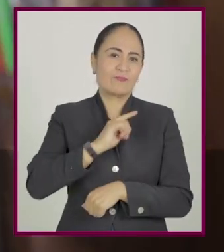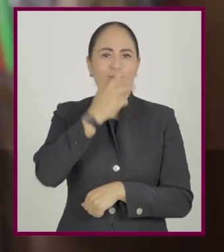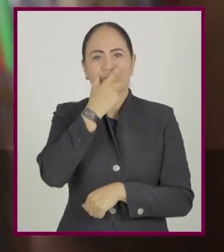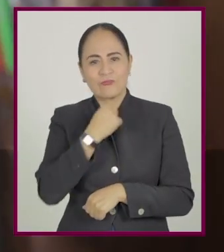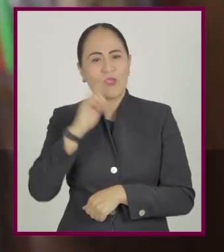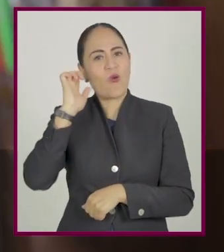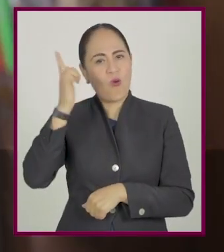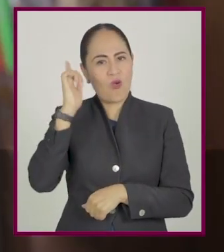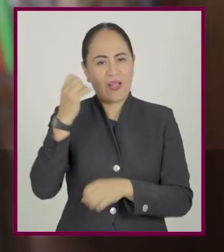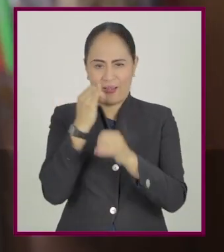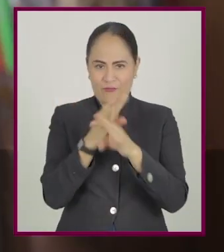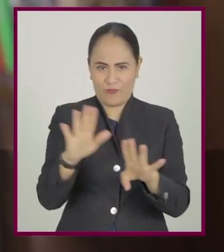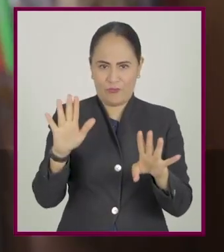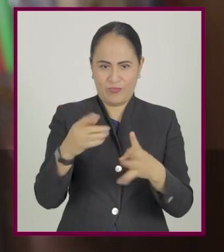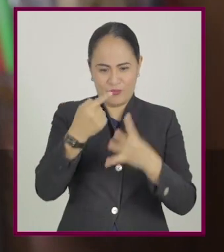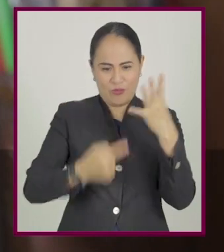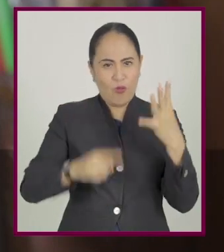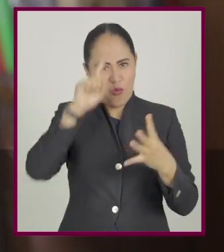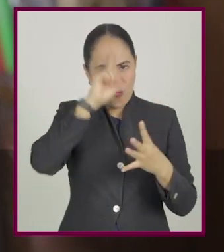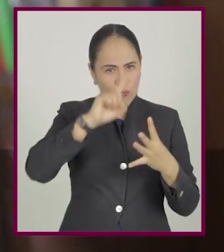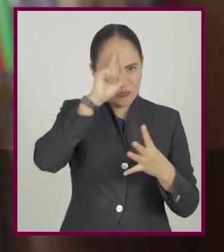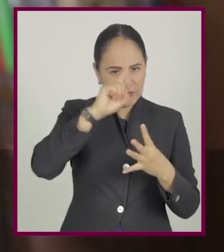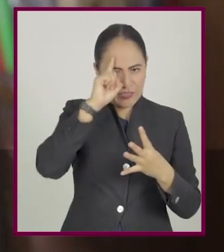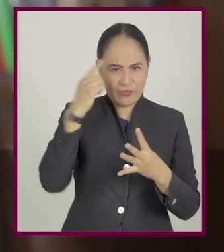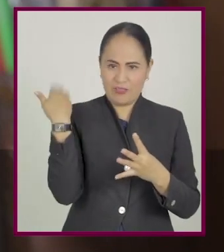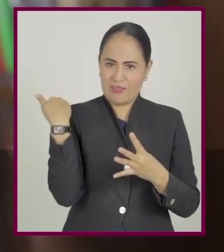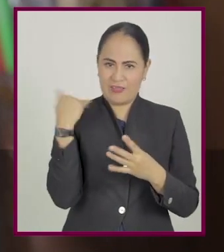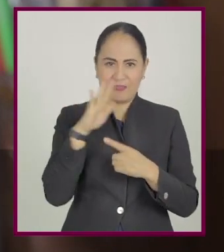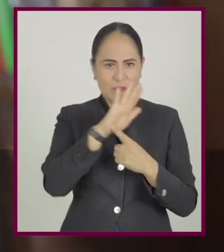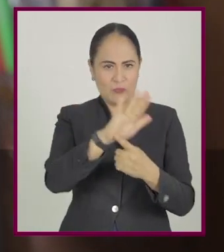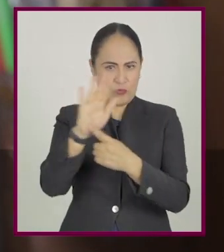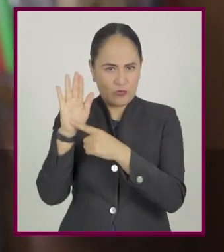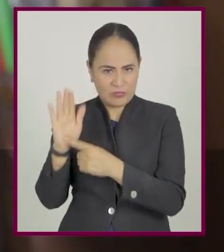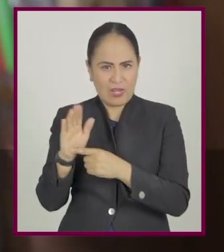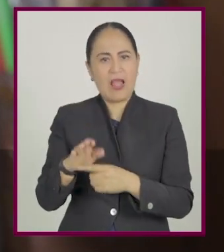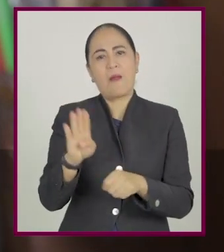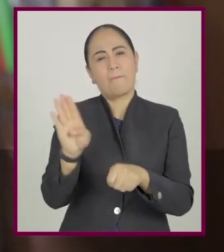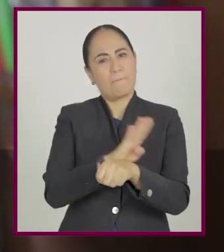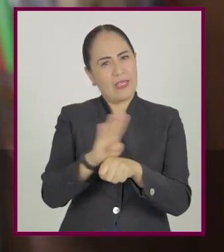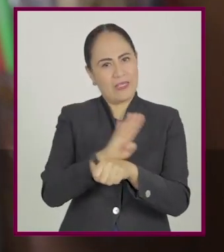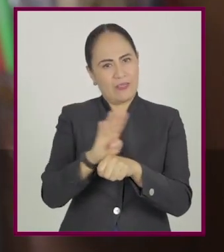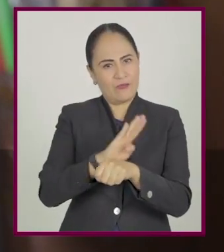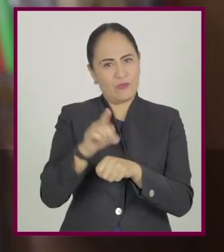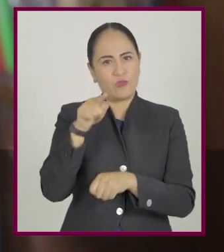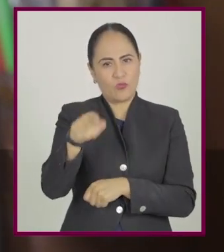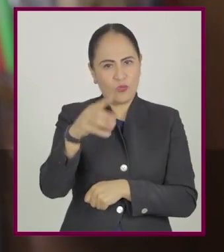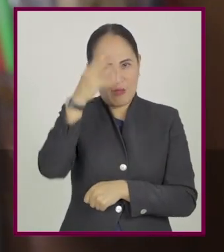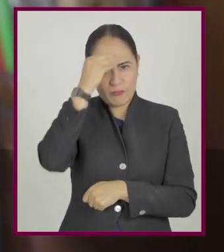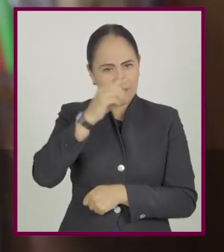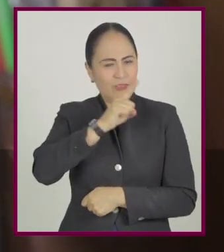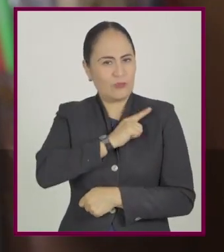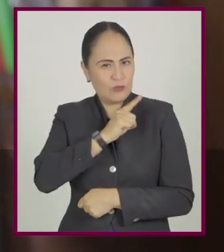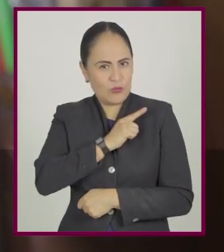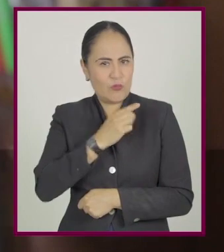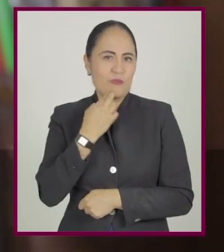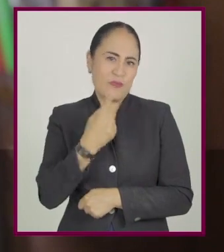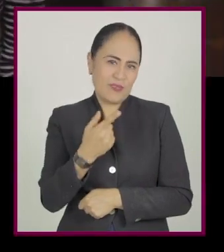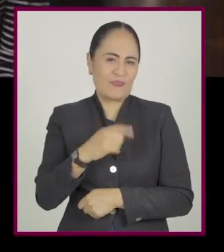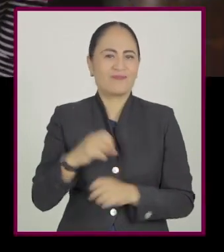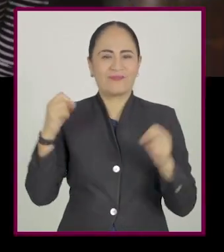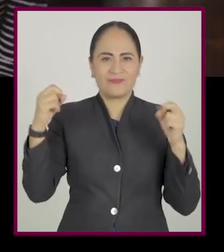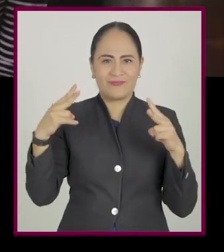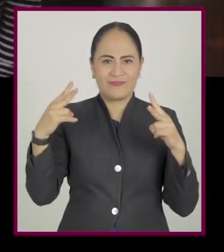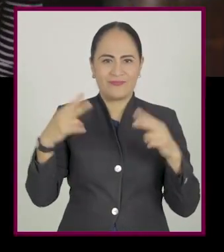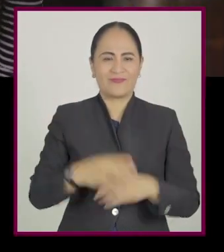Amigas y amigos, esperamos que la información y los consejos que presentamos sean de utilidad para su autoaprendizaje.